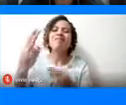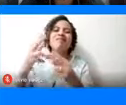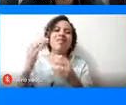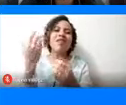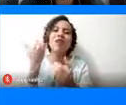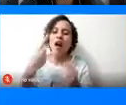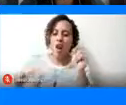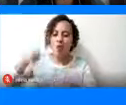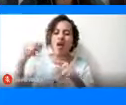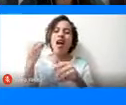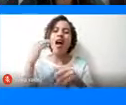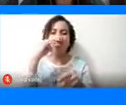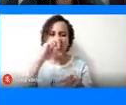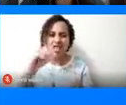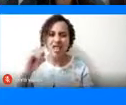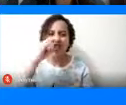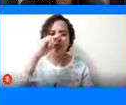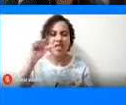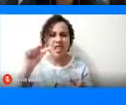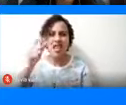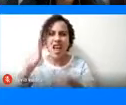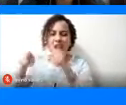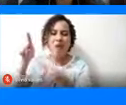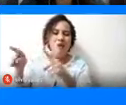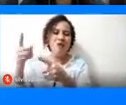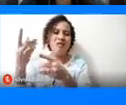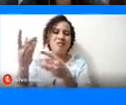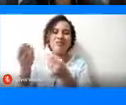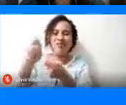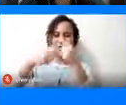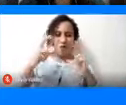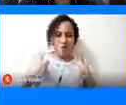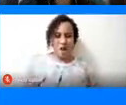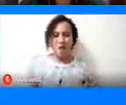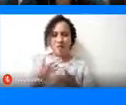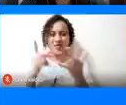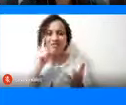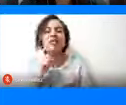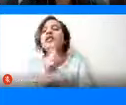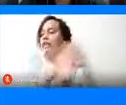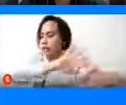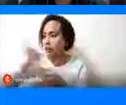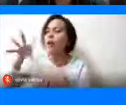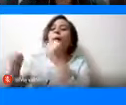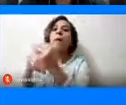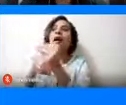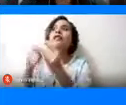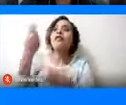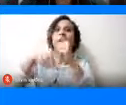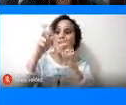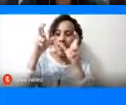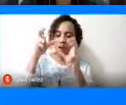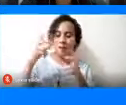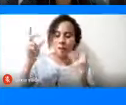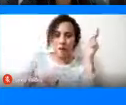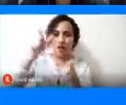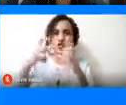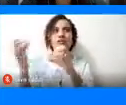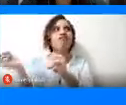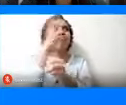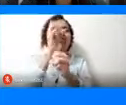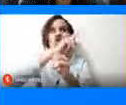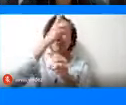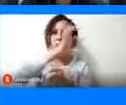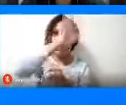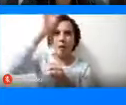niñas, adolescentes, la trata de personas, entre otros delitos, y también